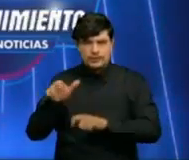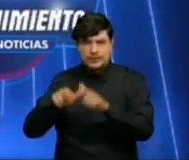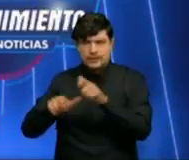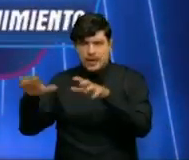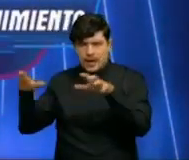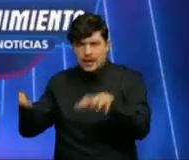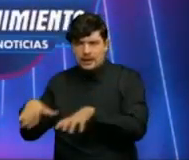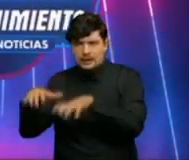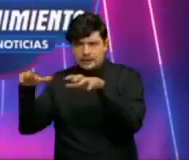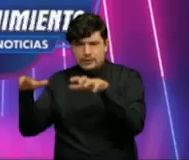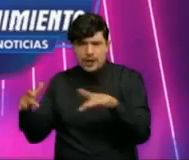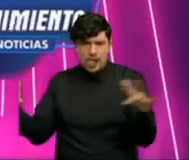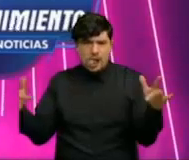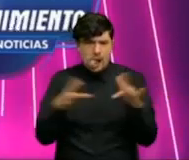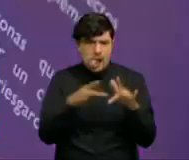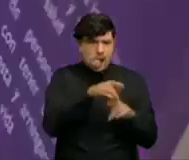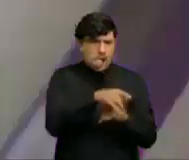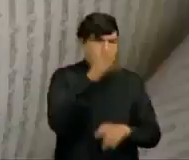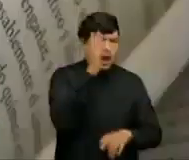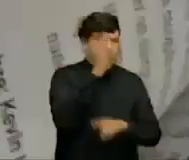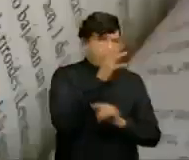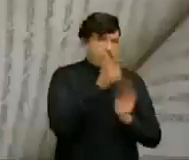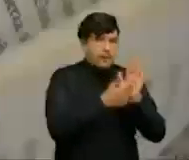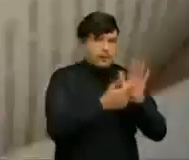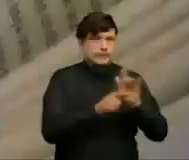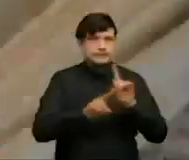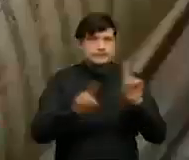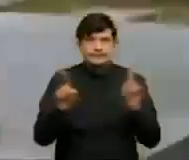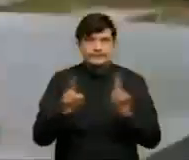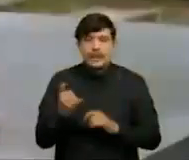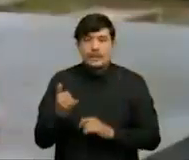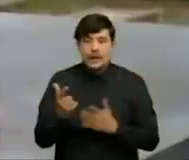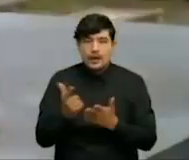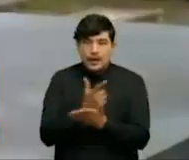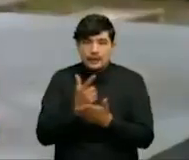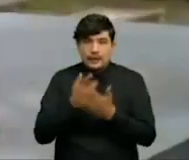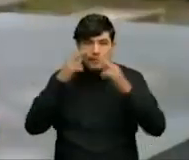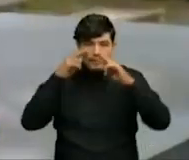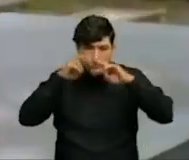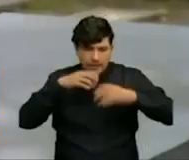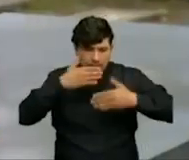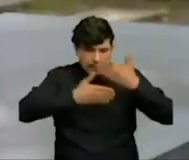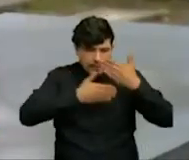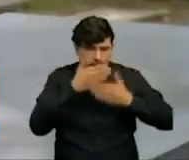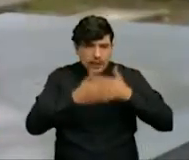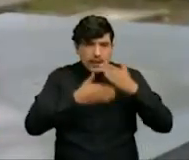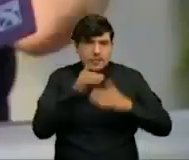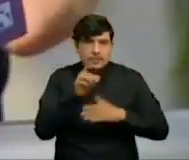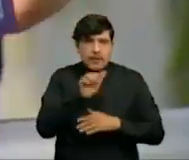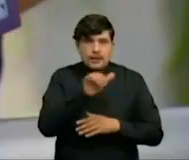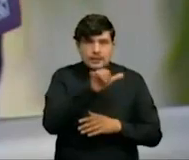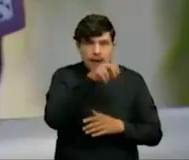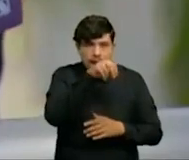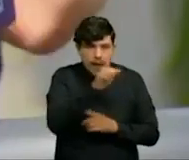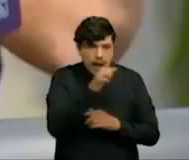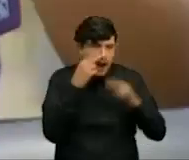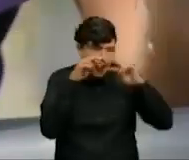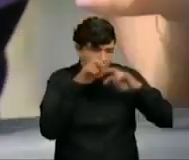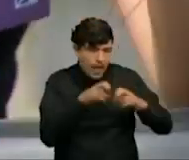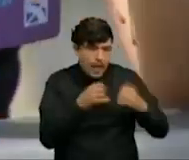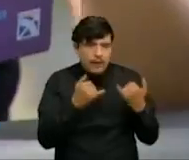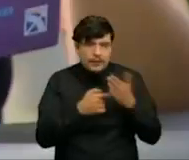hacían no eran coherentes o no son coherentes. El libro obedece a un proceso de investigación que realizó Diana y dio paso al producto